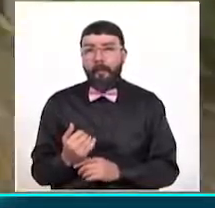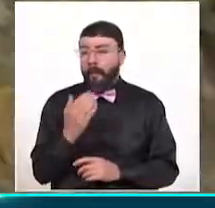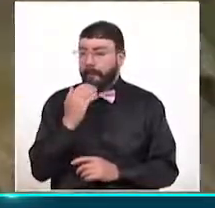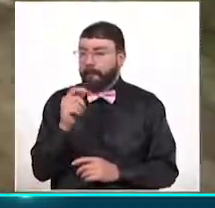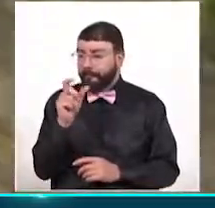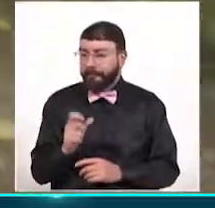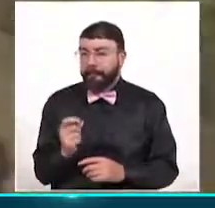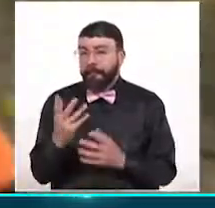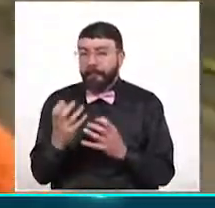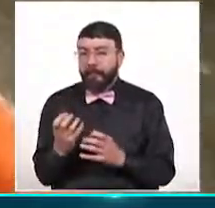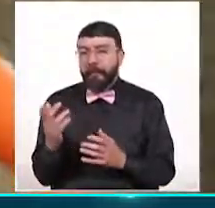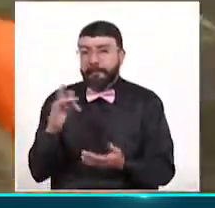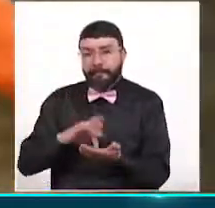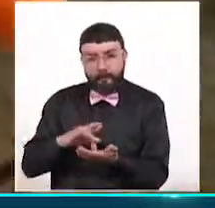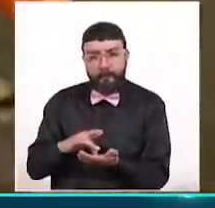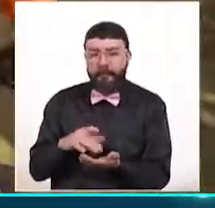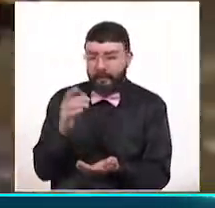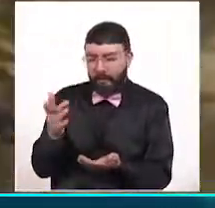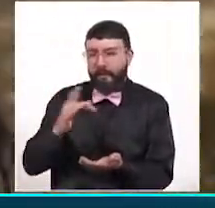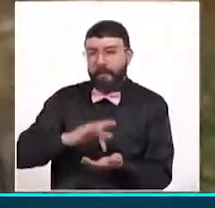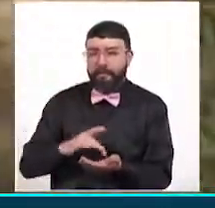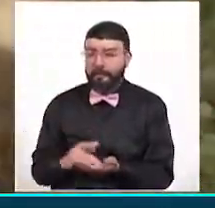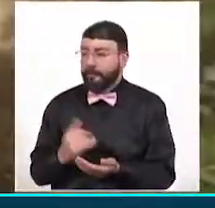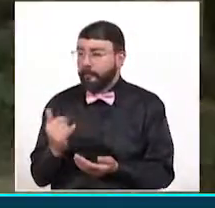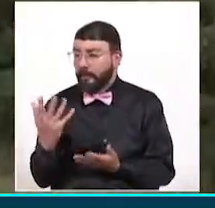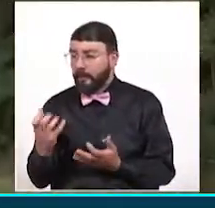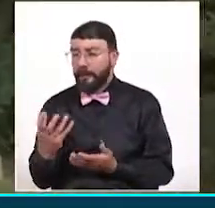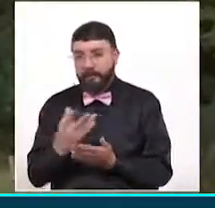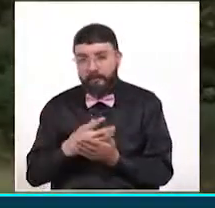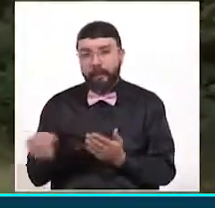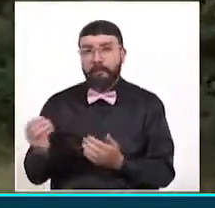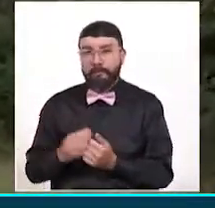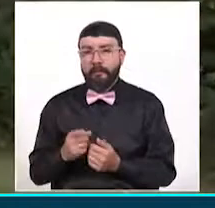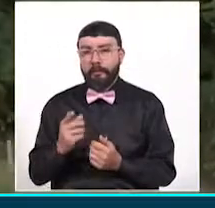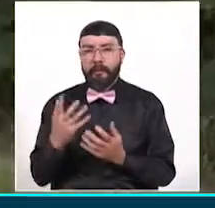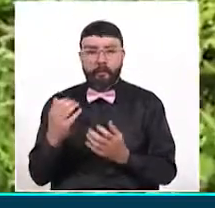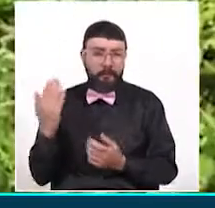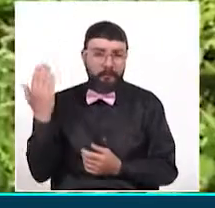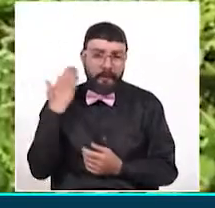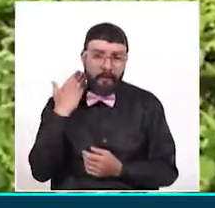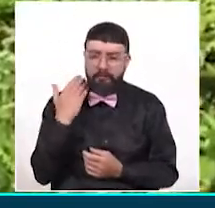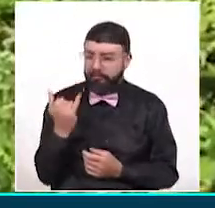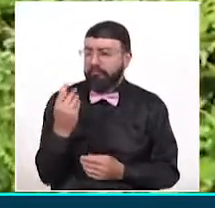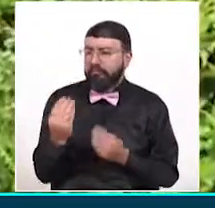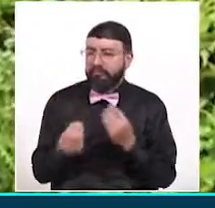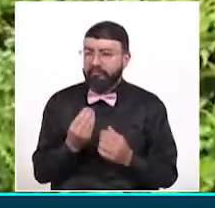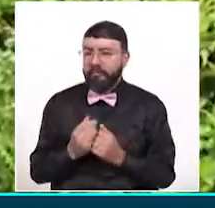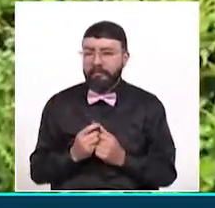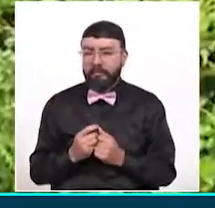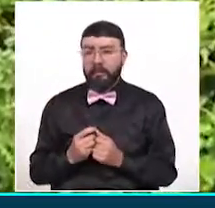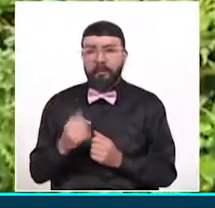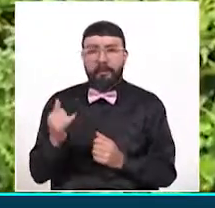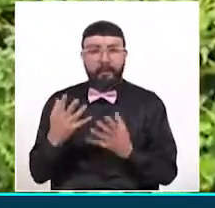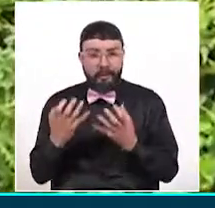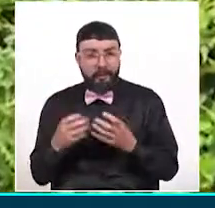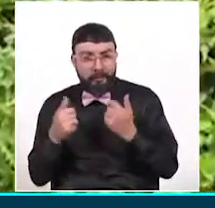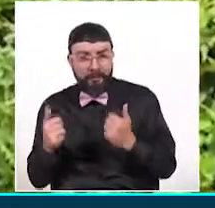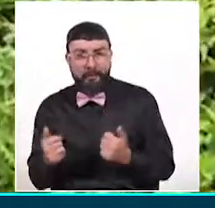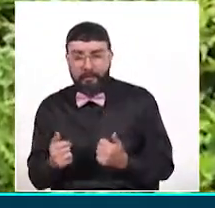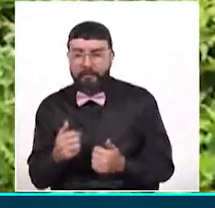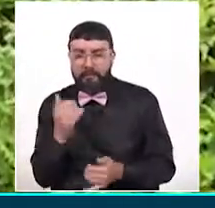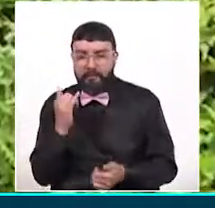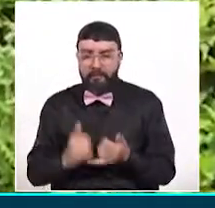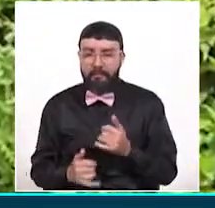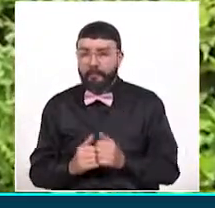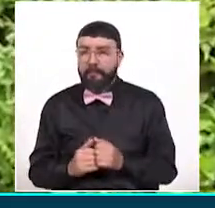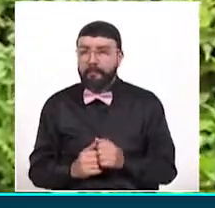venga. A la hora que quiera salir, salga. Si quiere hacer trampa, hágala. Si quiere acabar bien, acabe. Si quiere esforzarse más de la